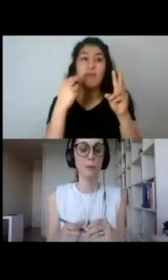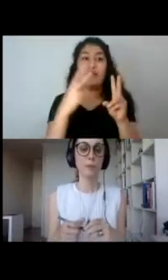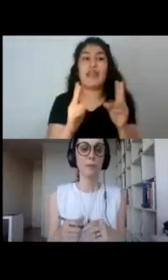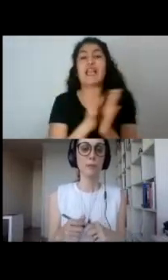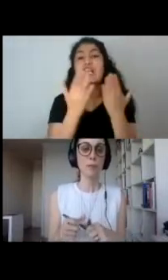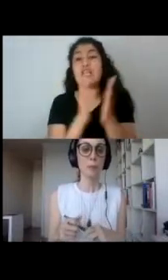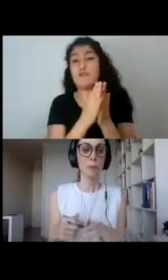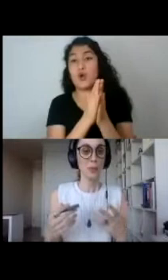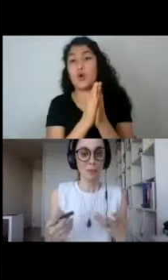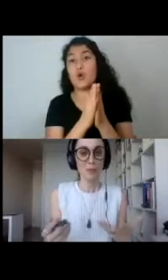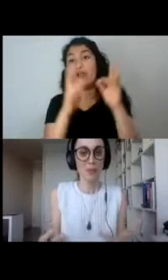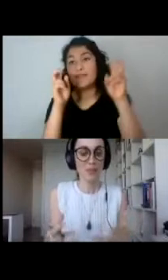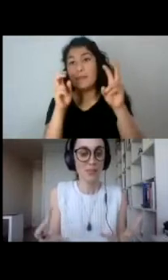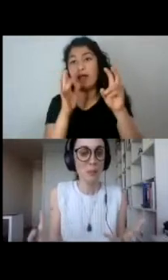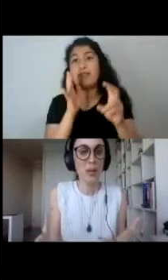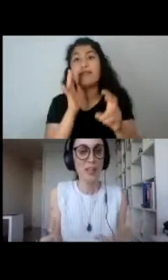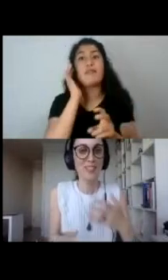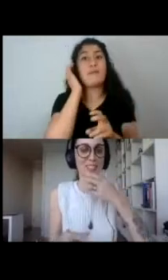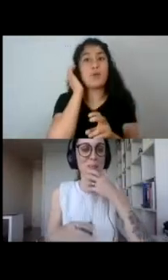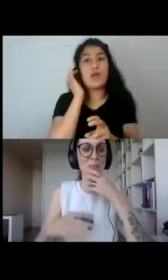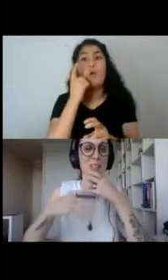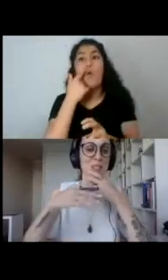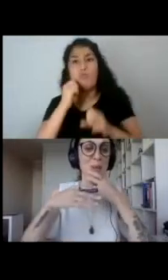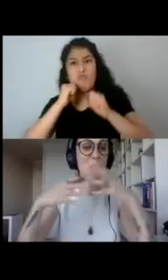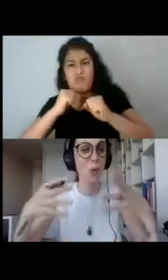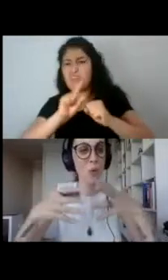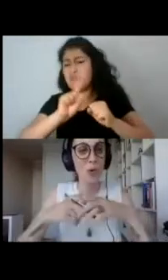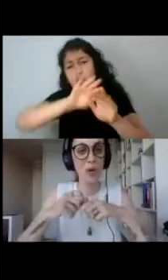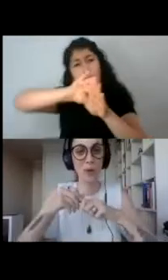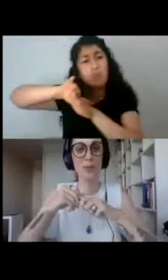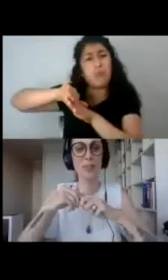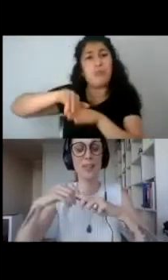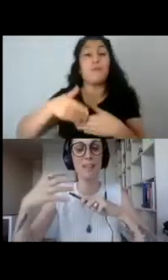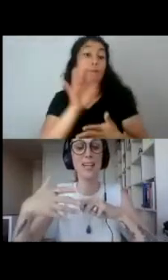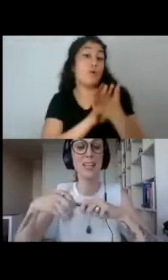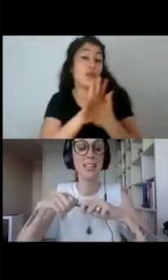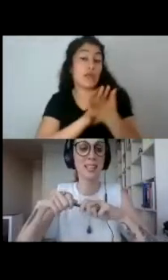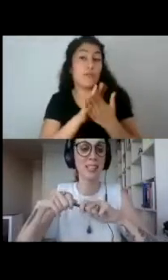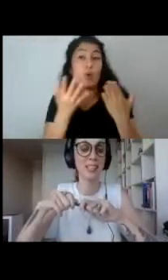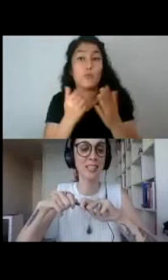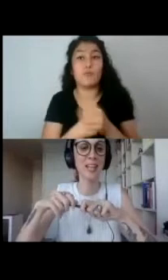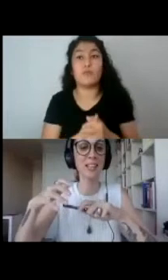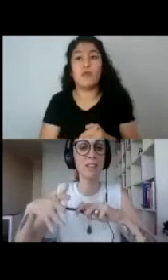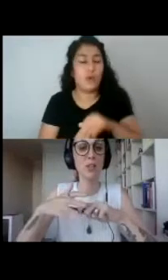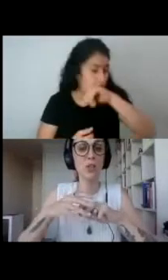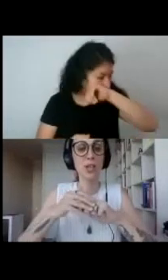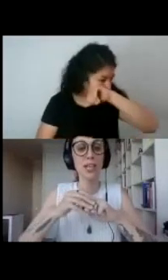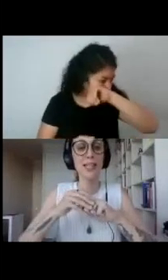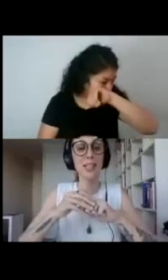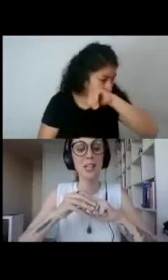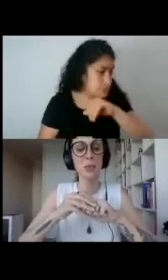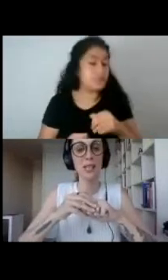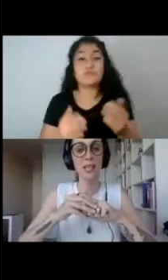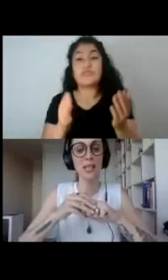Pero, pero, se puede. Entonces, ¿cómo? Bueno, habría que tratar de integrar libros con